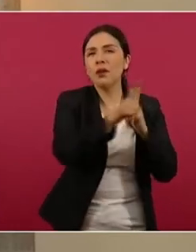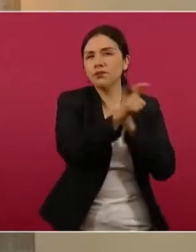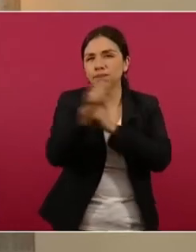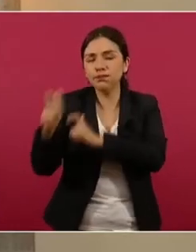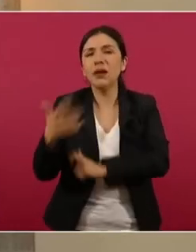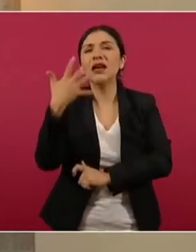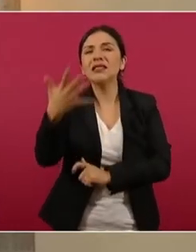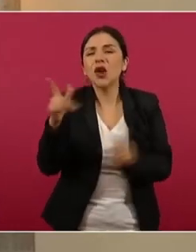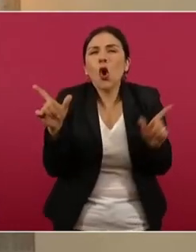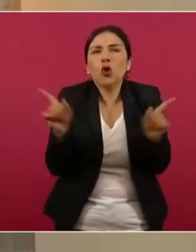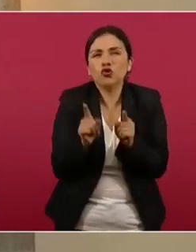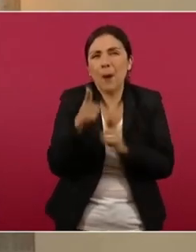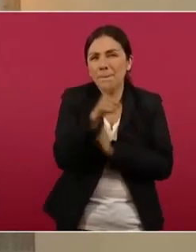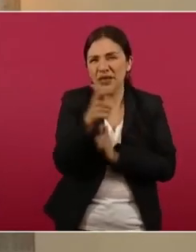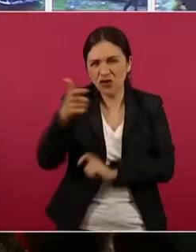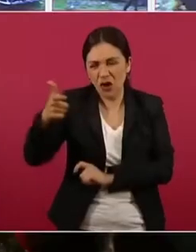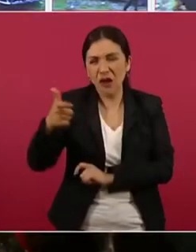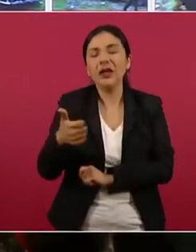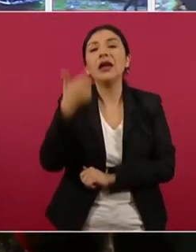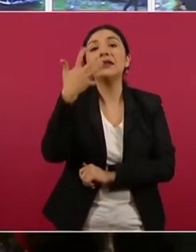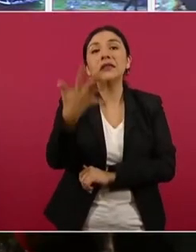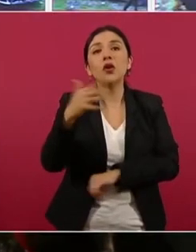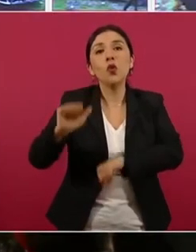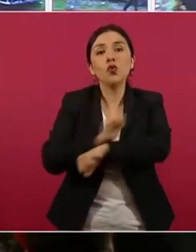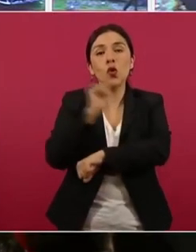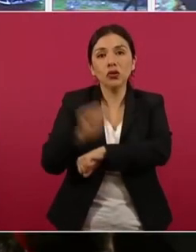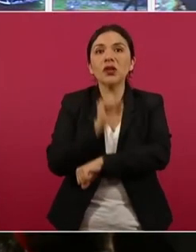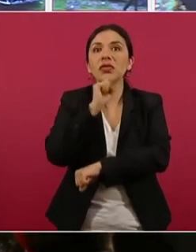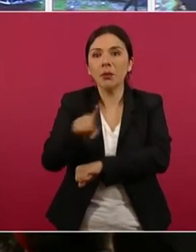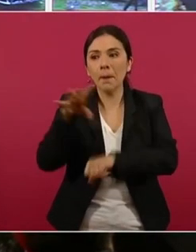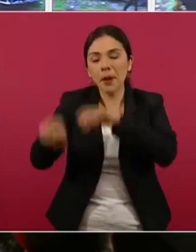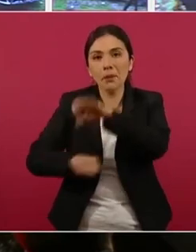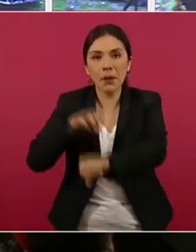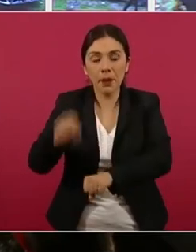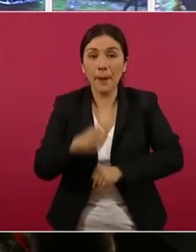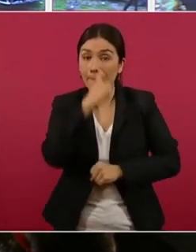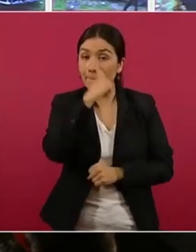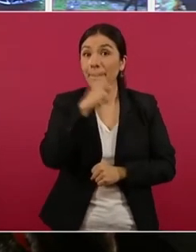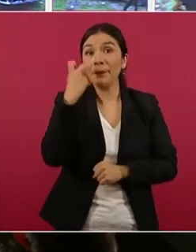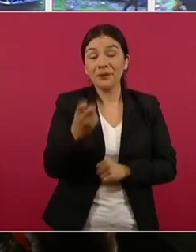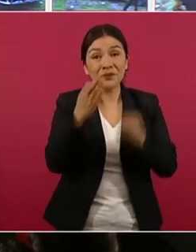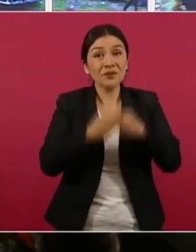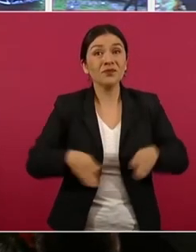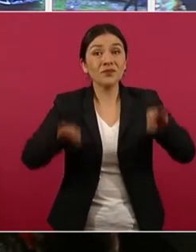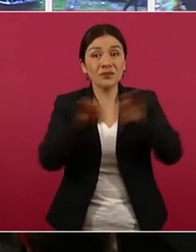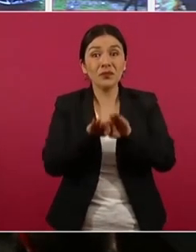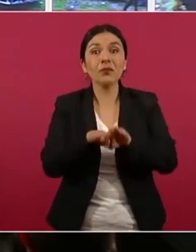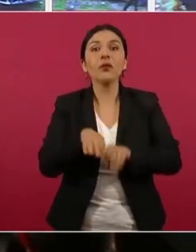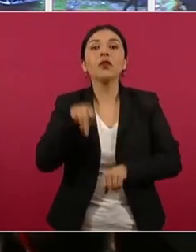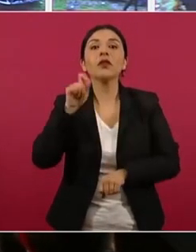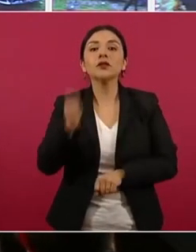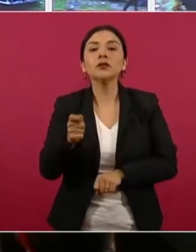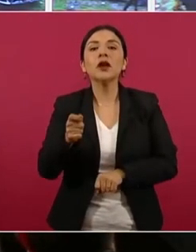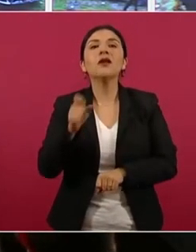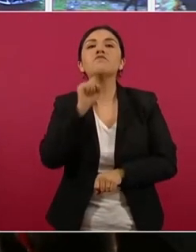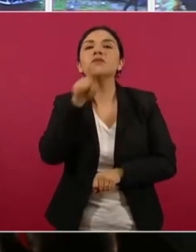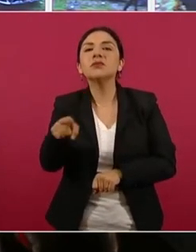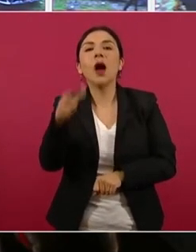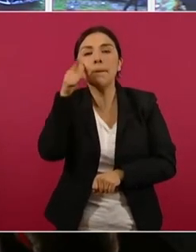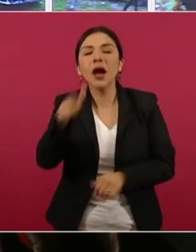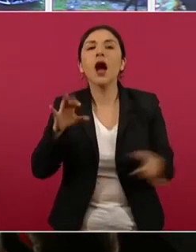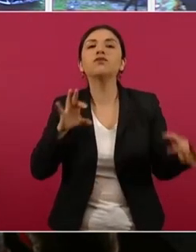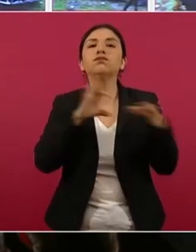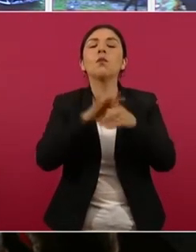y cinco vehículos. Aquí es importante subrayar que este objetivo prioritario está vinculado